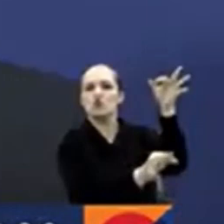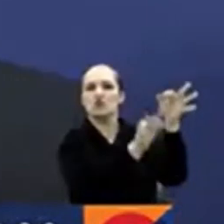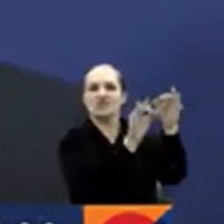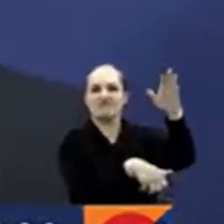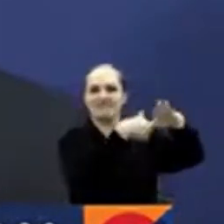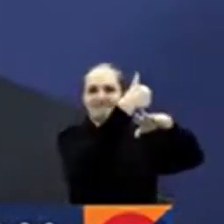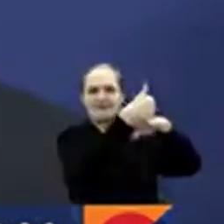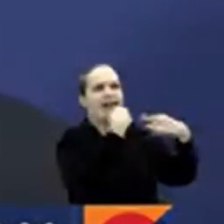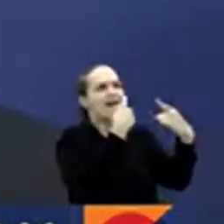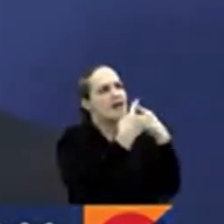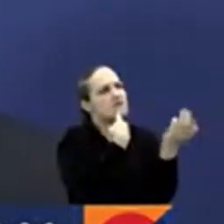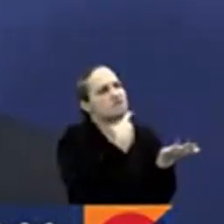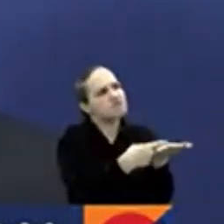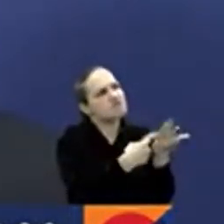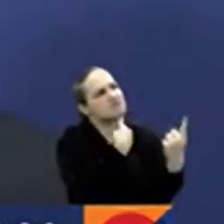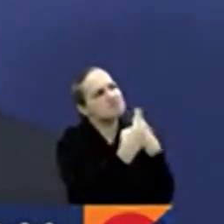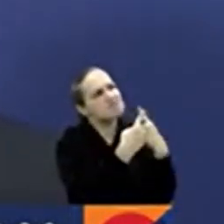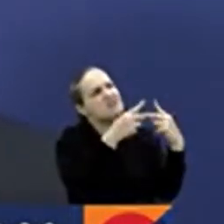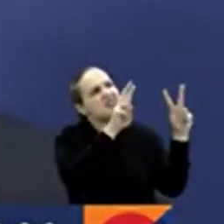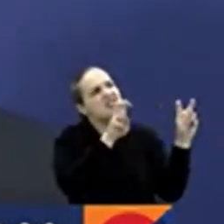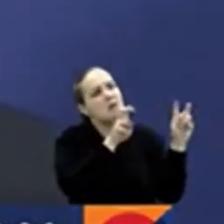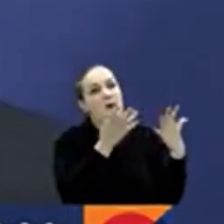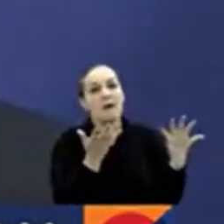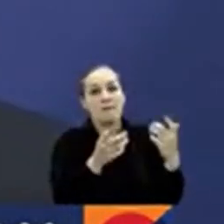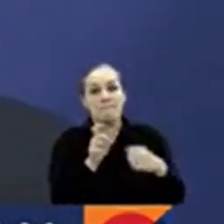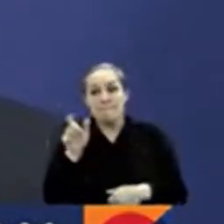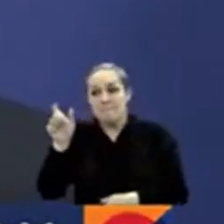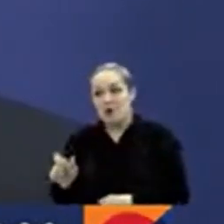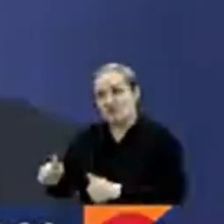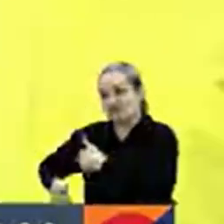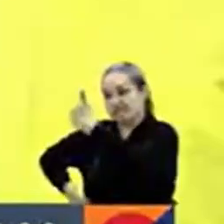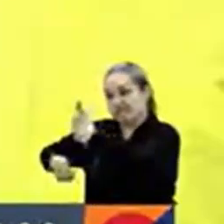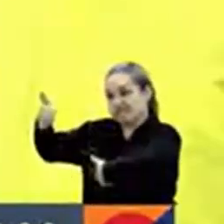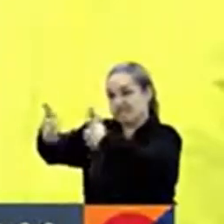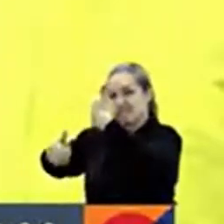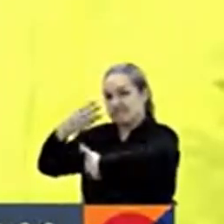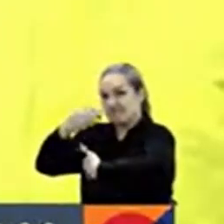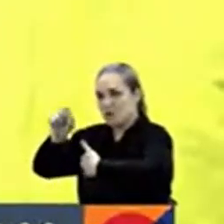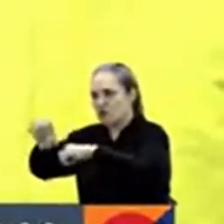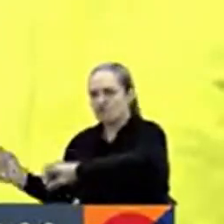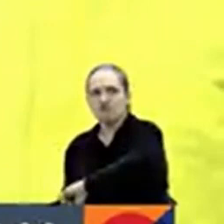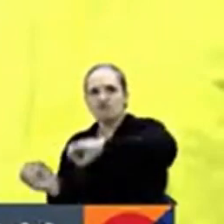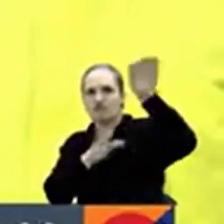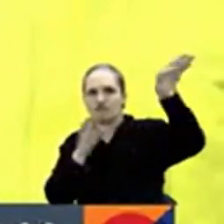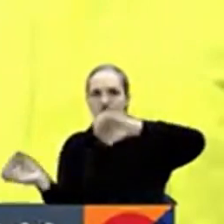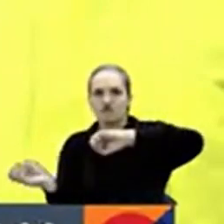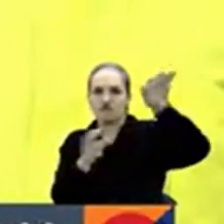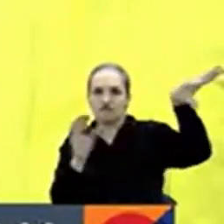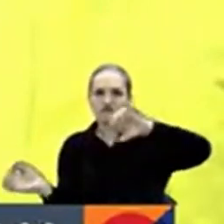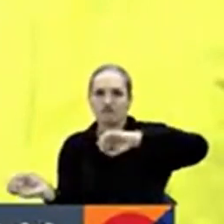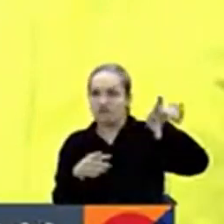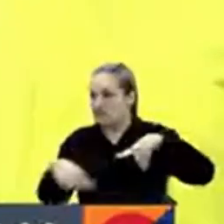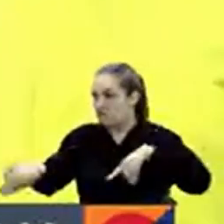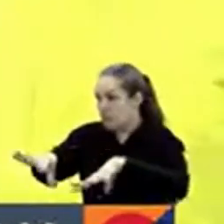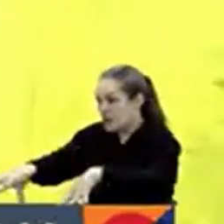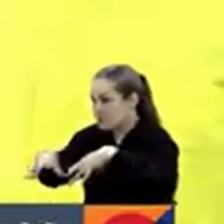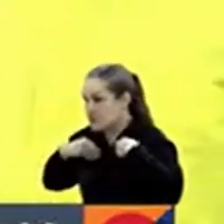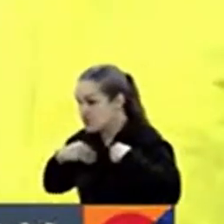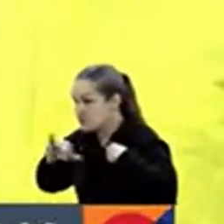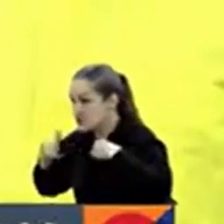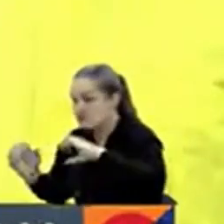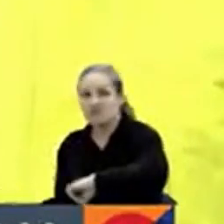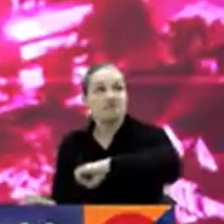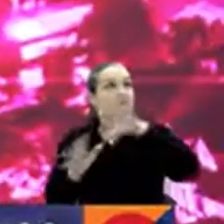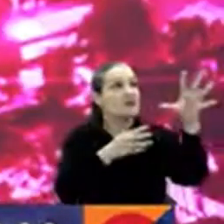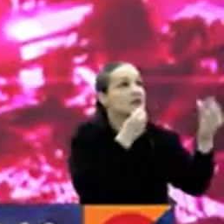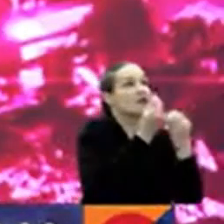de ese país sobre la extradición de cabecillas de grupos criminales que quieran acogerse a La Paz Total. Hacer